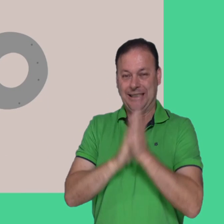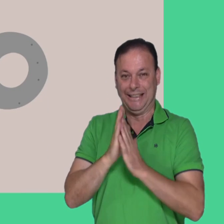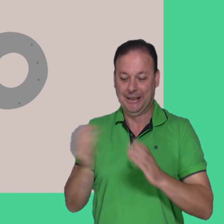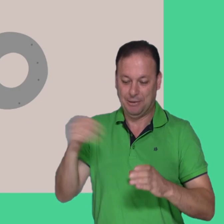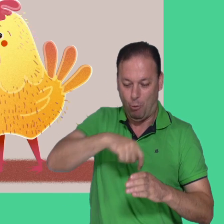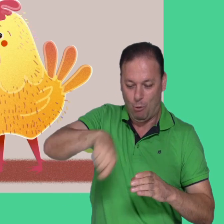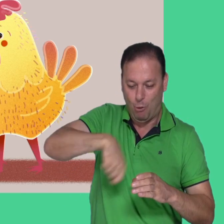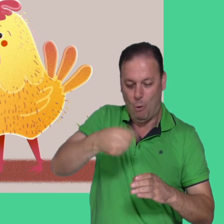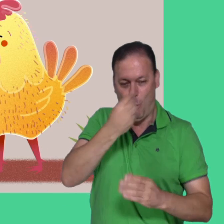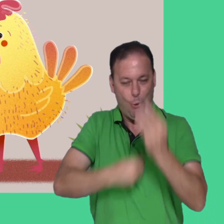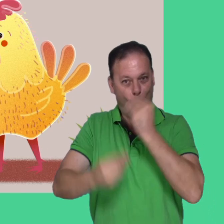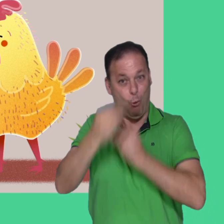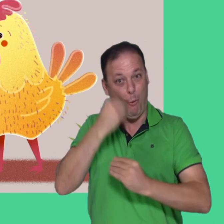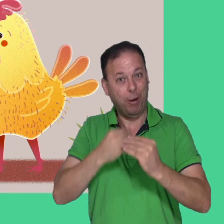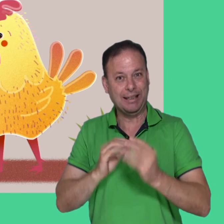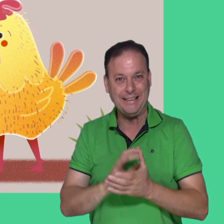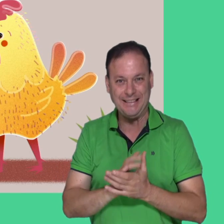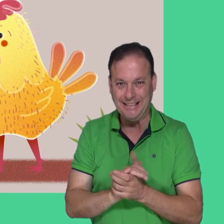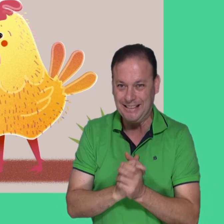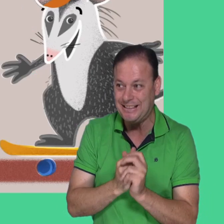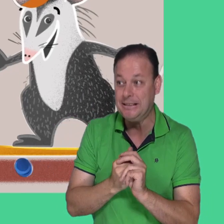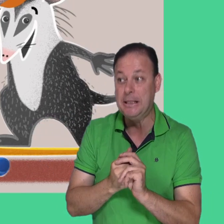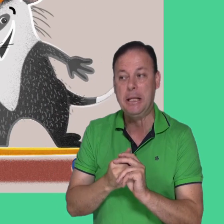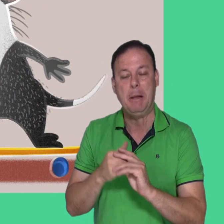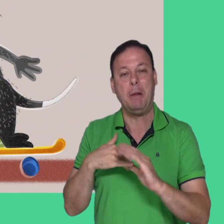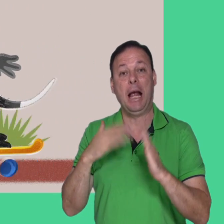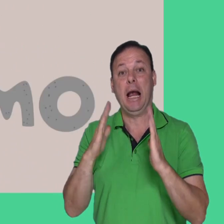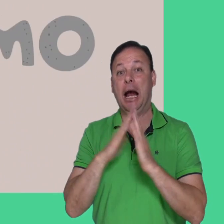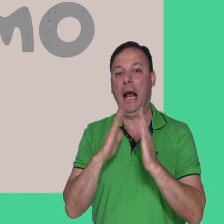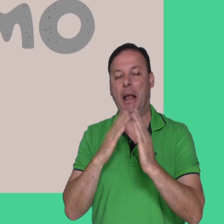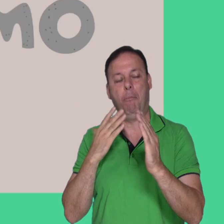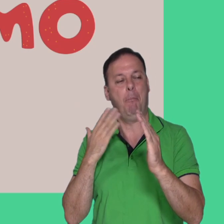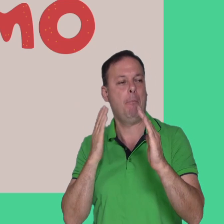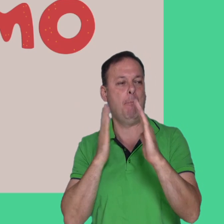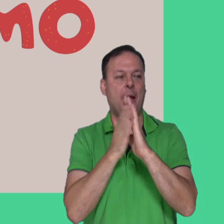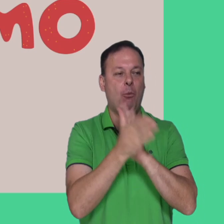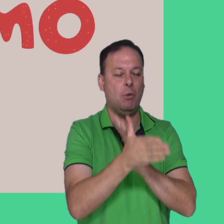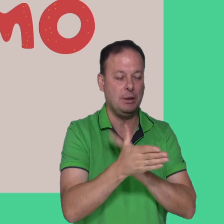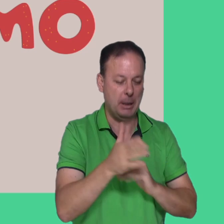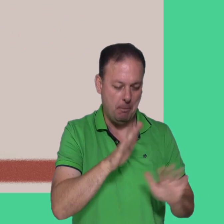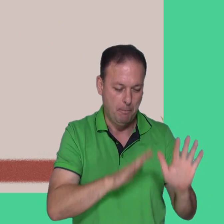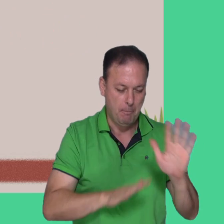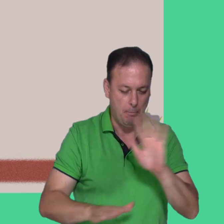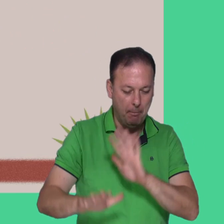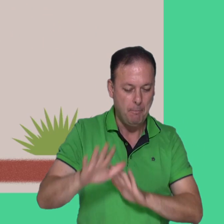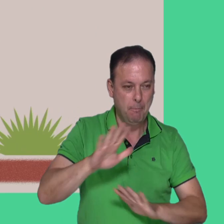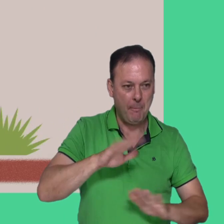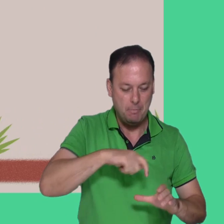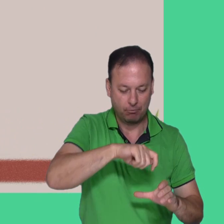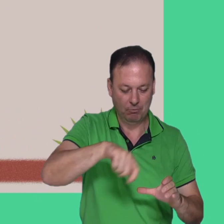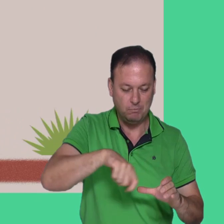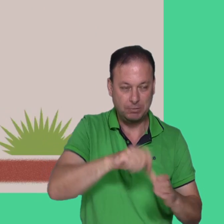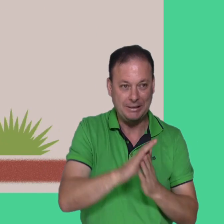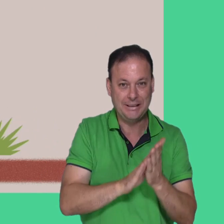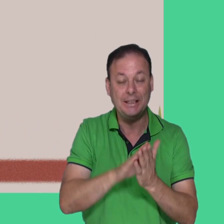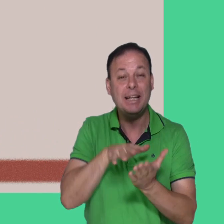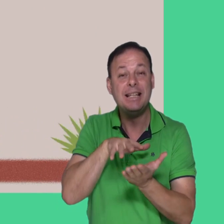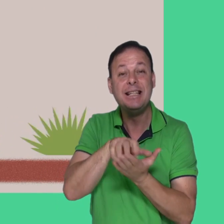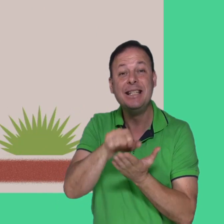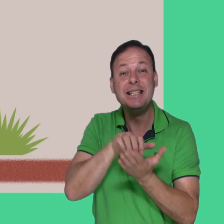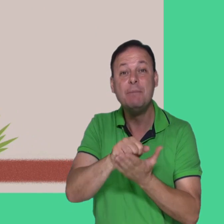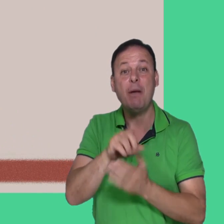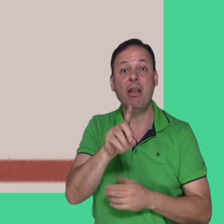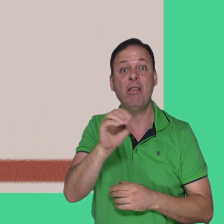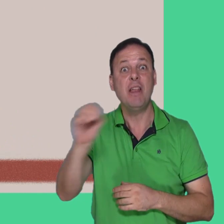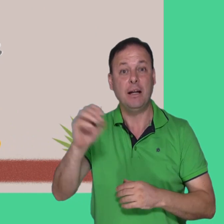guiso. Entonces Mucuné se fue rapidísimo hasta su cocina y volvió con cien